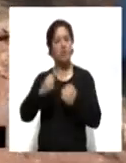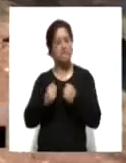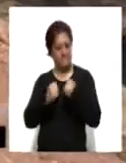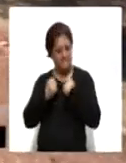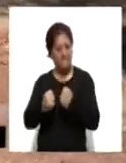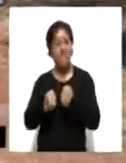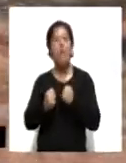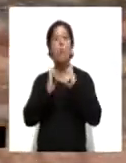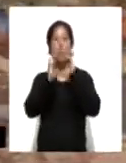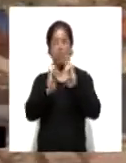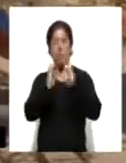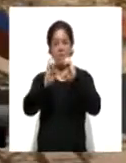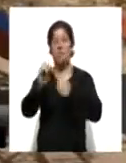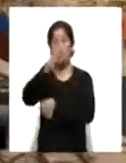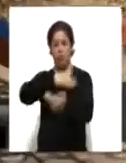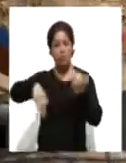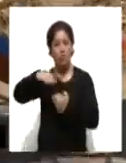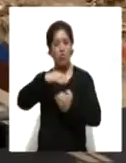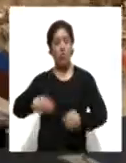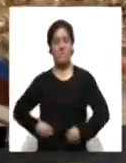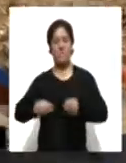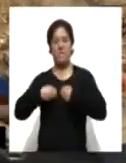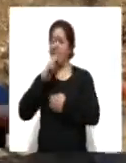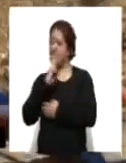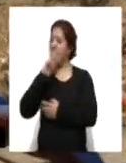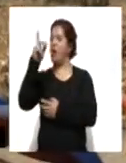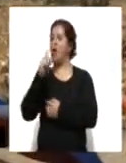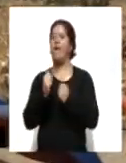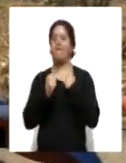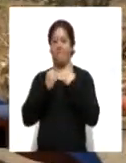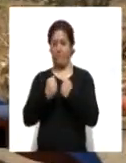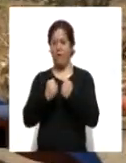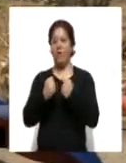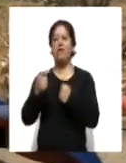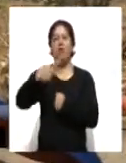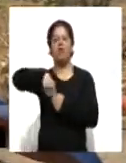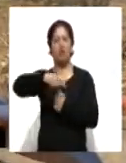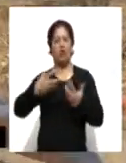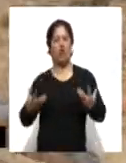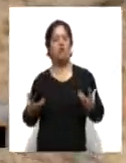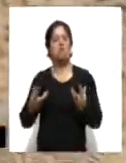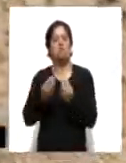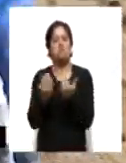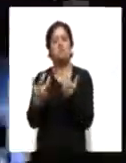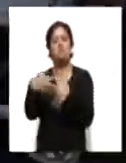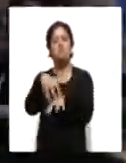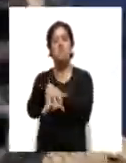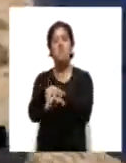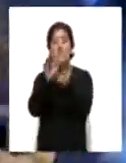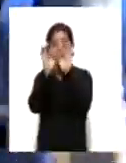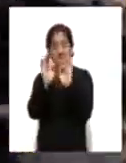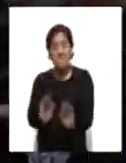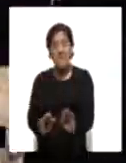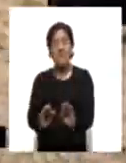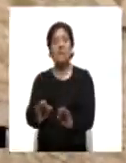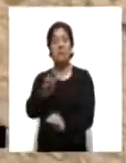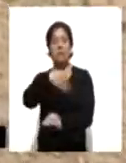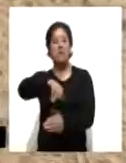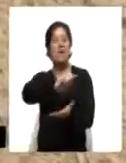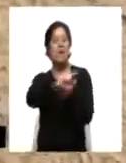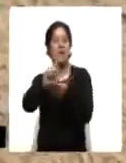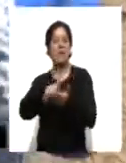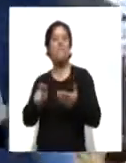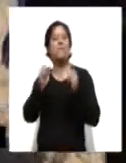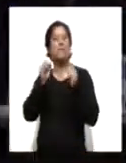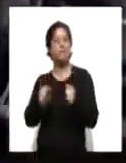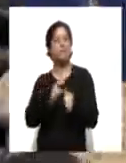y mejore su calidad de vida, que sea fuerte y solidaria, que tenga buena convivencia colectiva y un hábitat limpio y seguro para